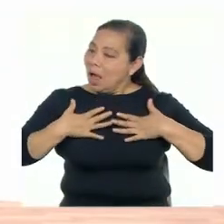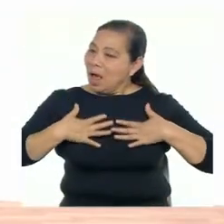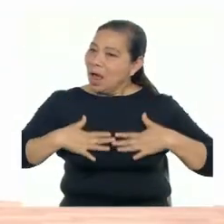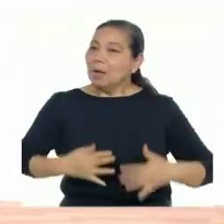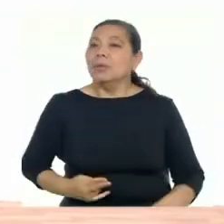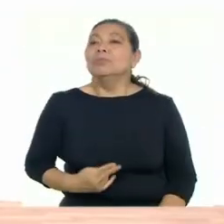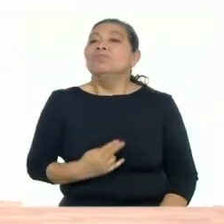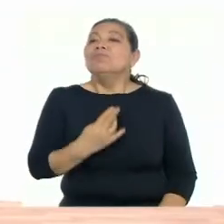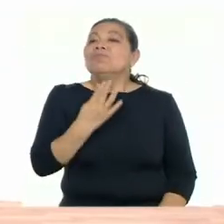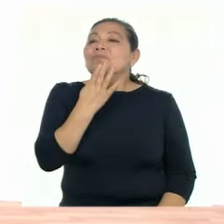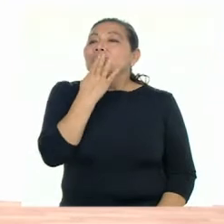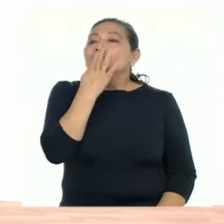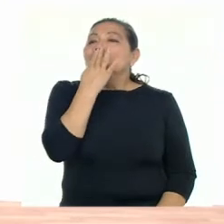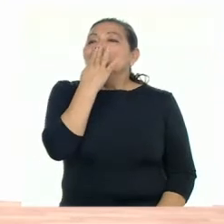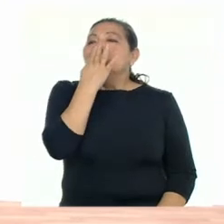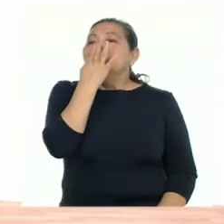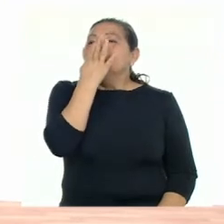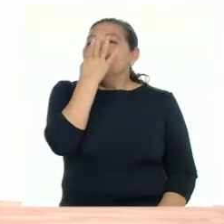¡Respiramos!